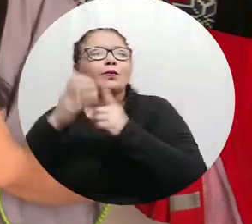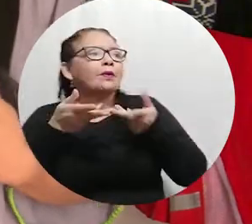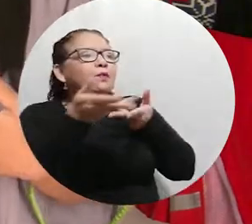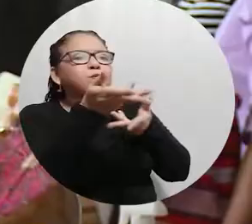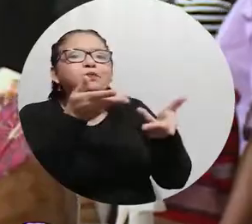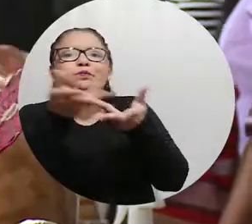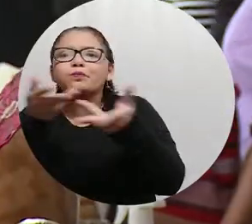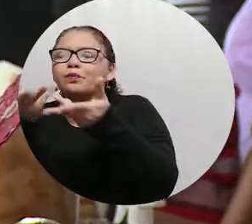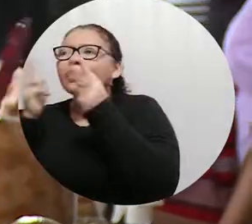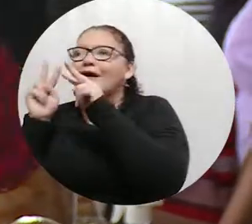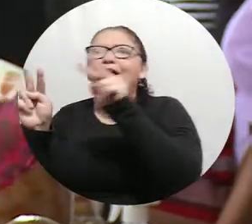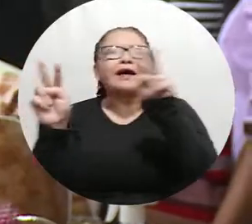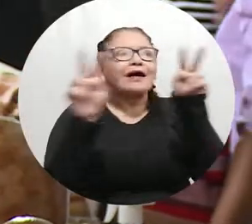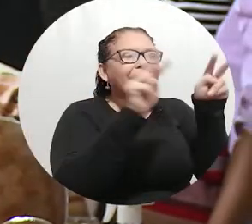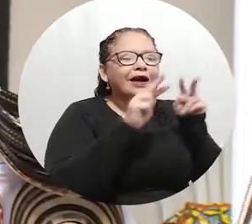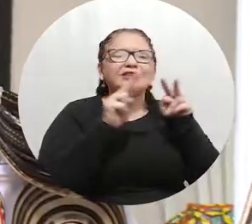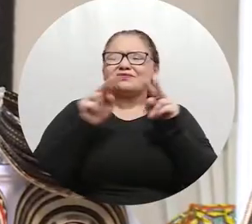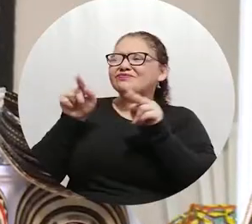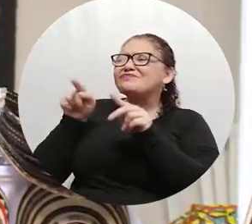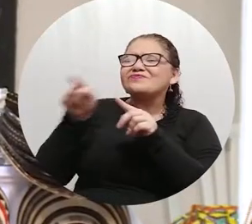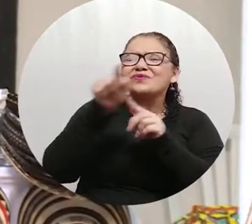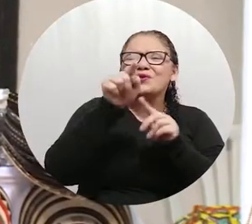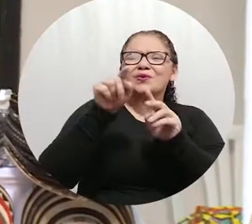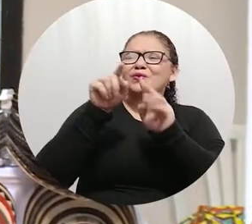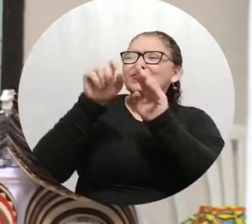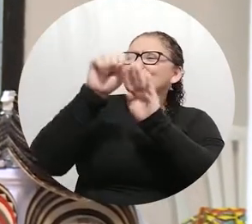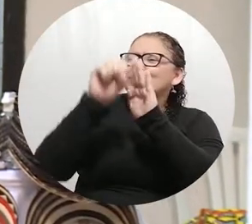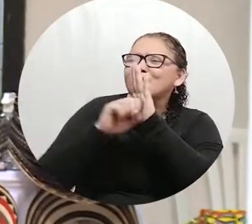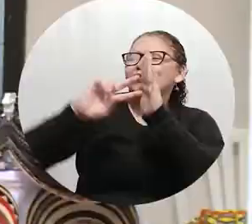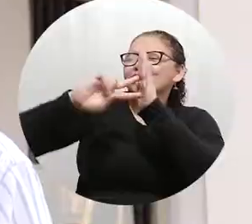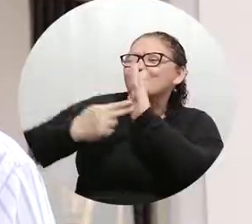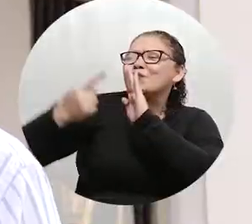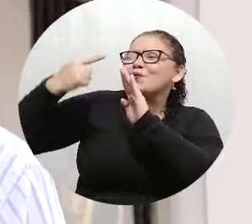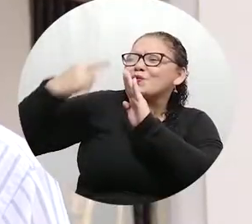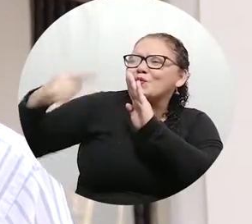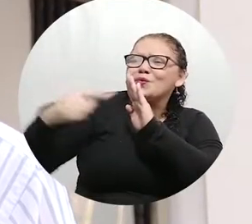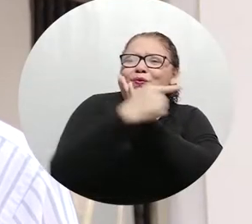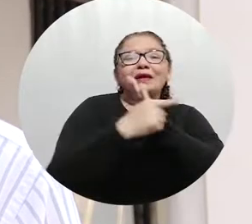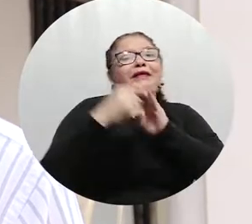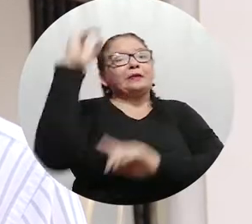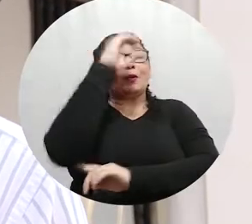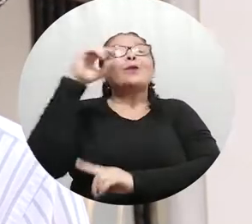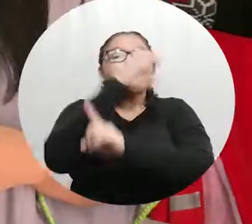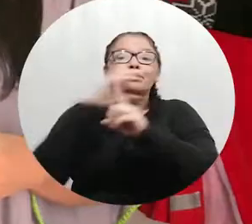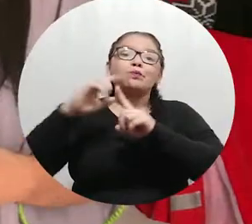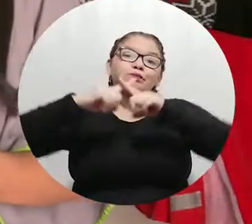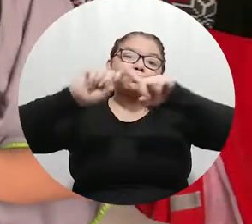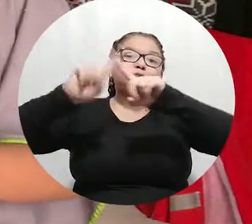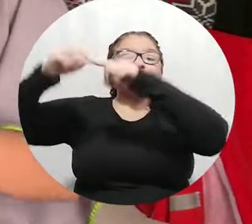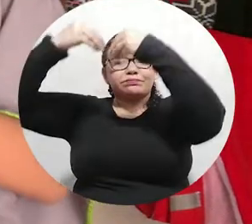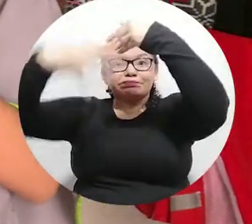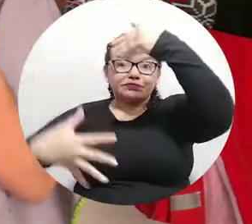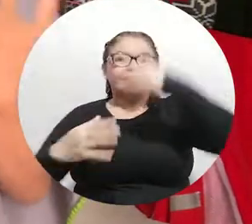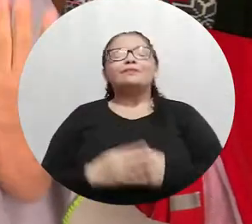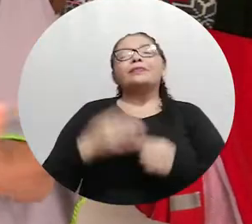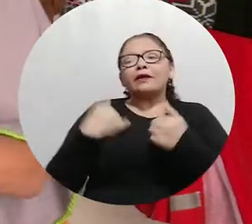aprender a reconocer el significado que trae la importancia de la cultura dentro de Colombia. También establecer